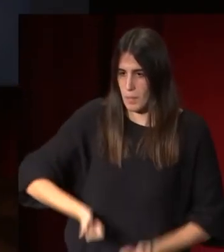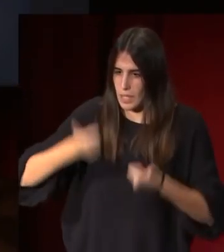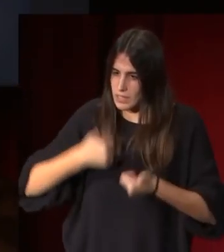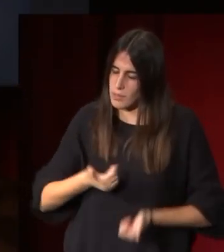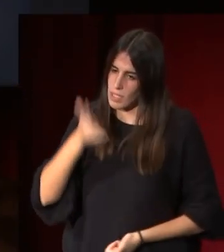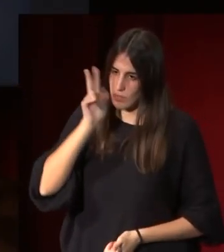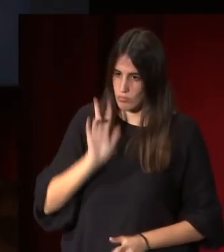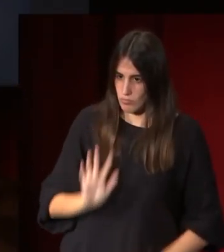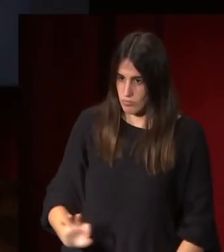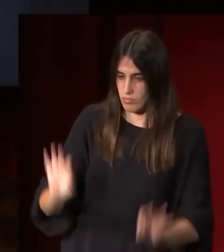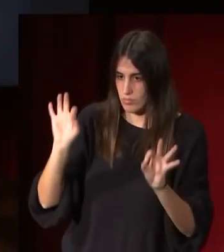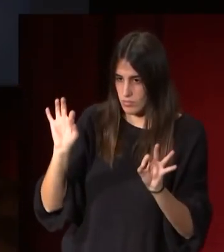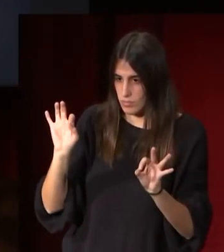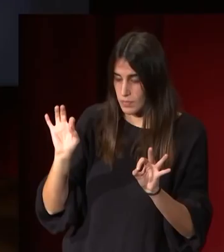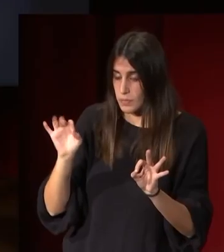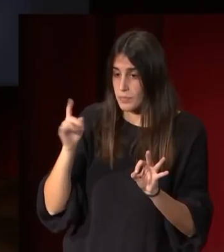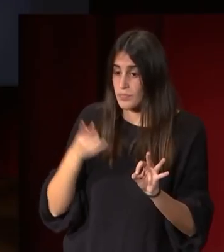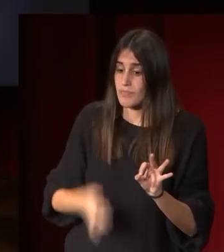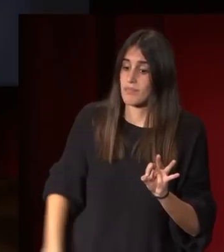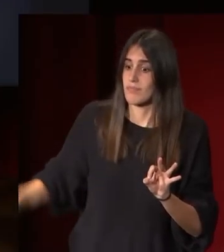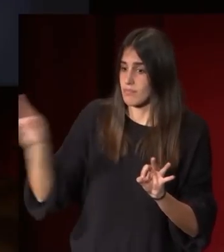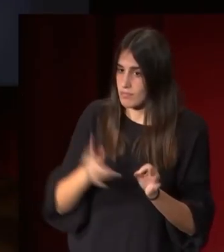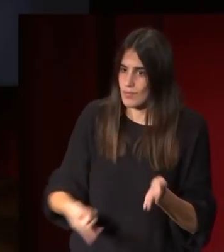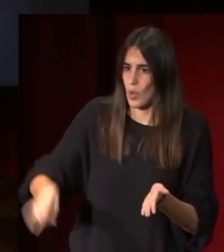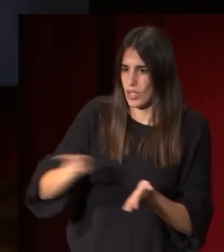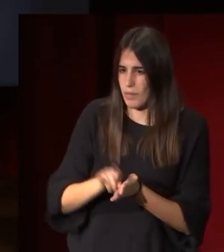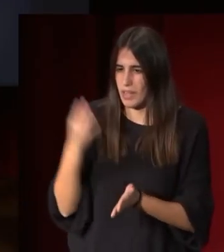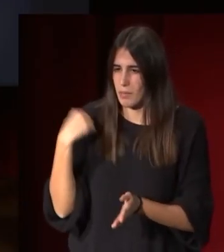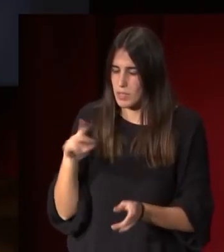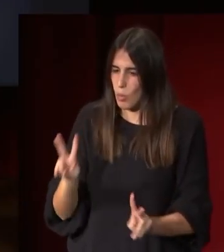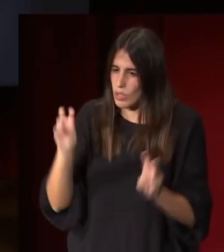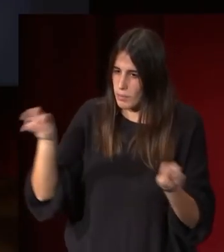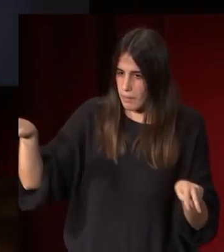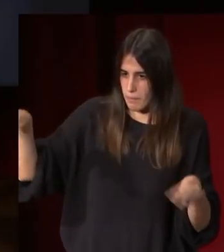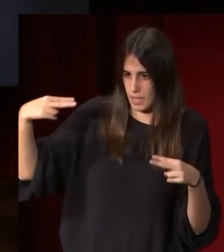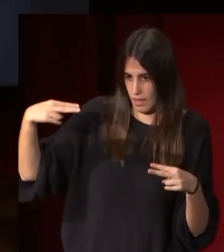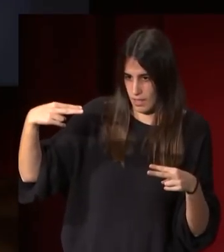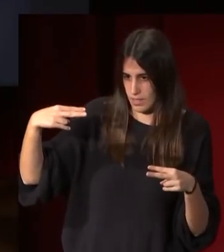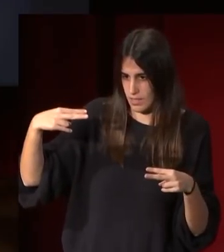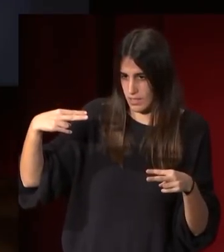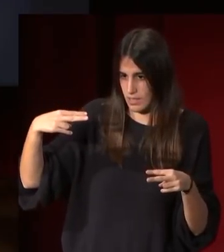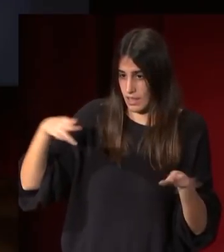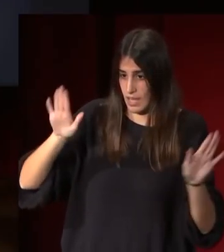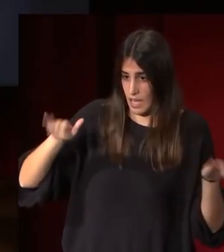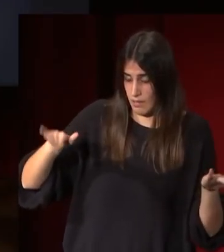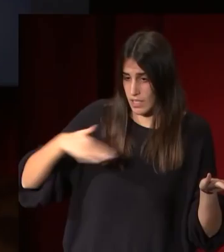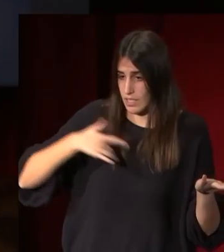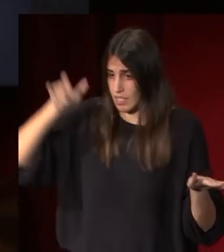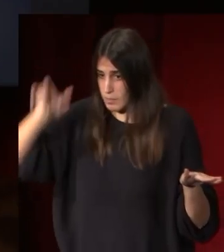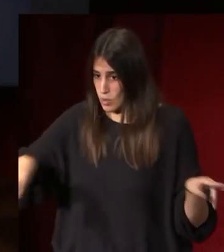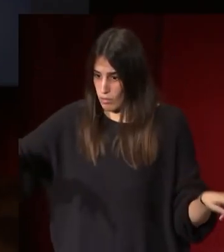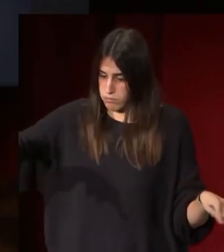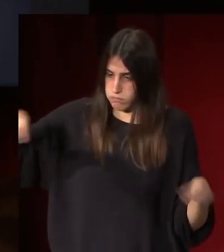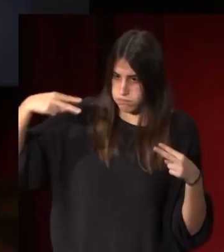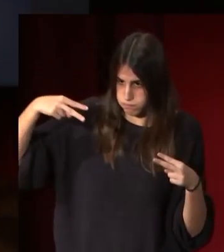y vuelve también al juego de las miradas entre el cisne y el joven